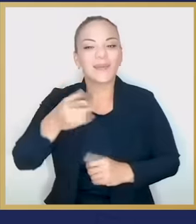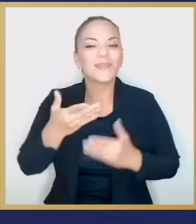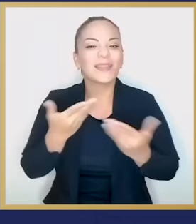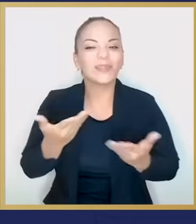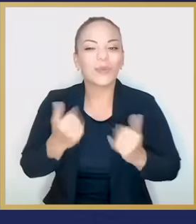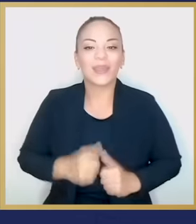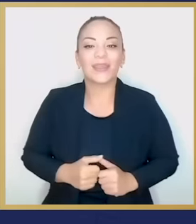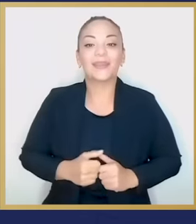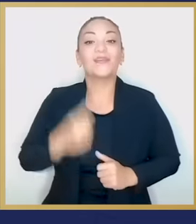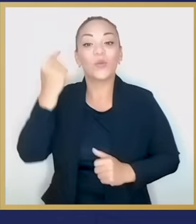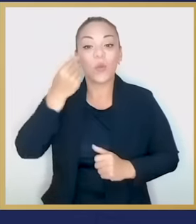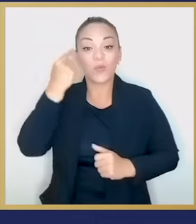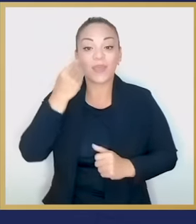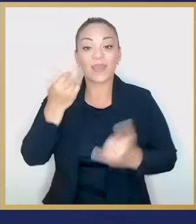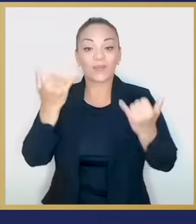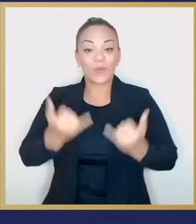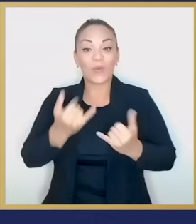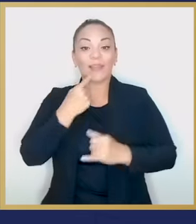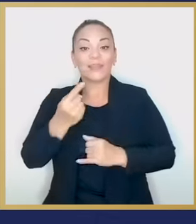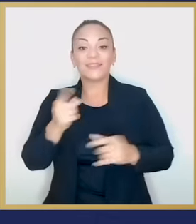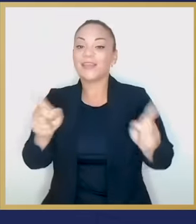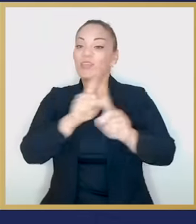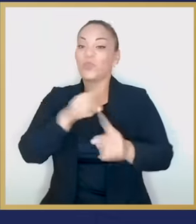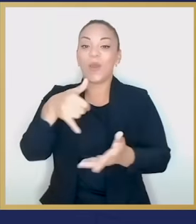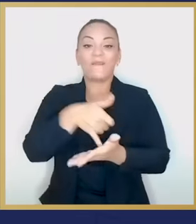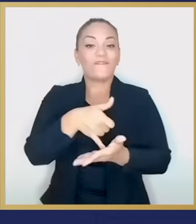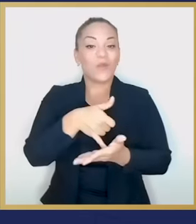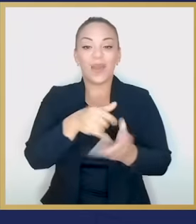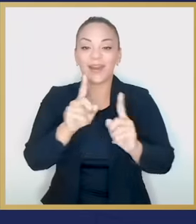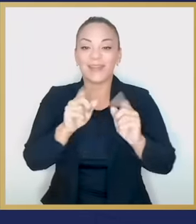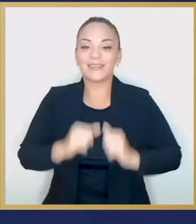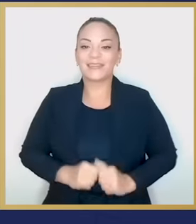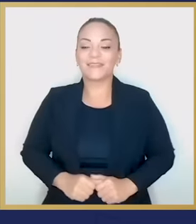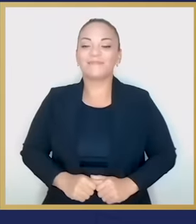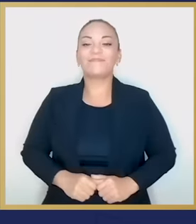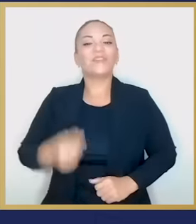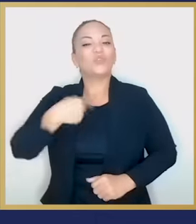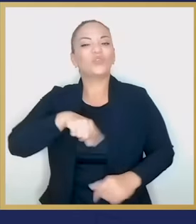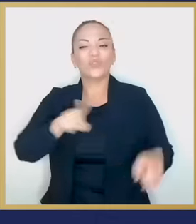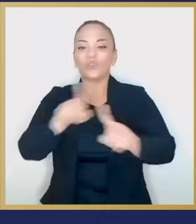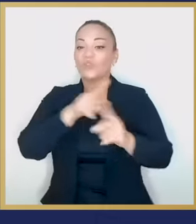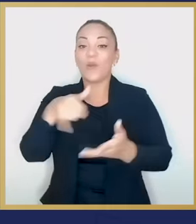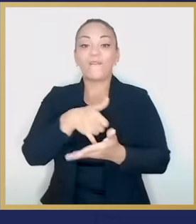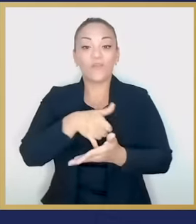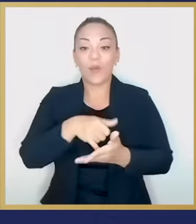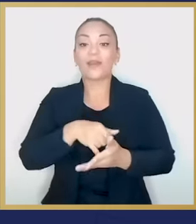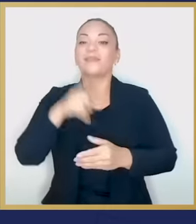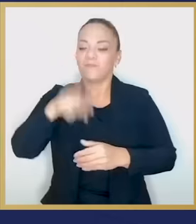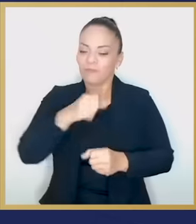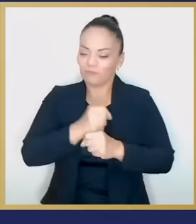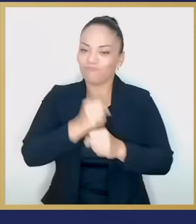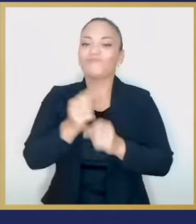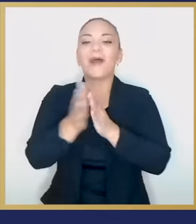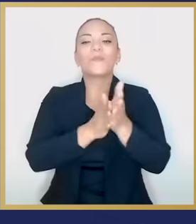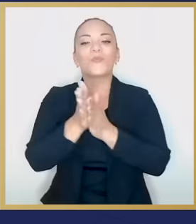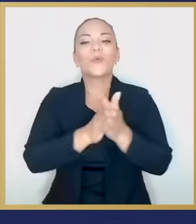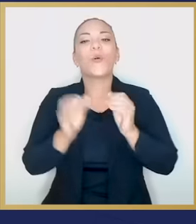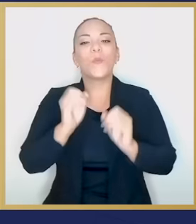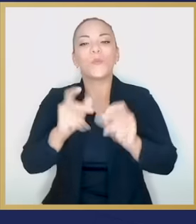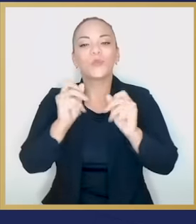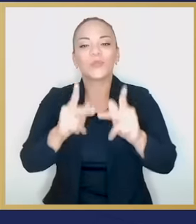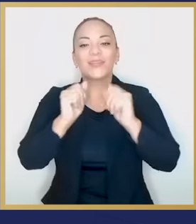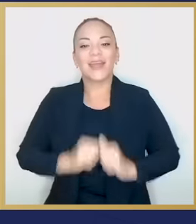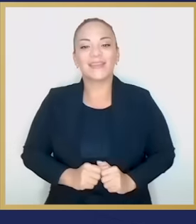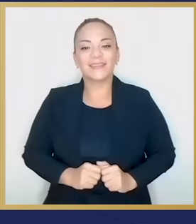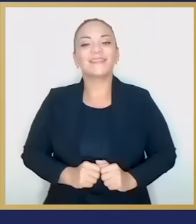el mandamiento de este gobierno no aflojarás, no vamos a aflojar, hay que aprovechar